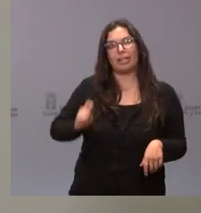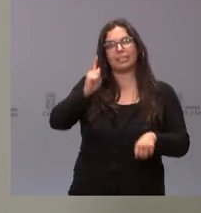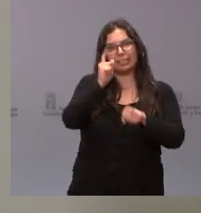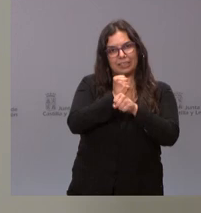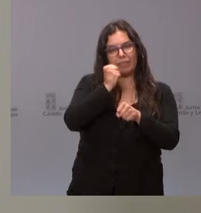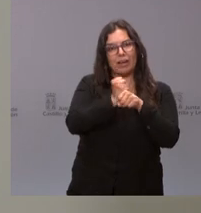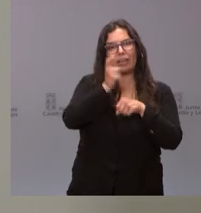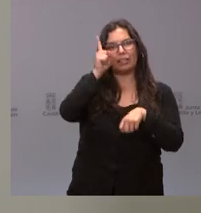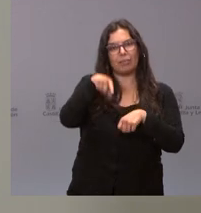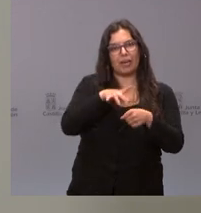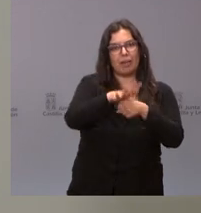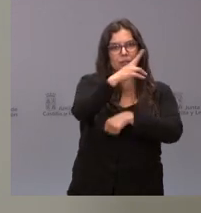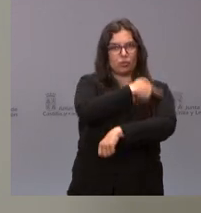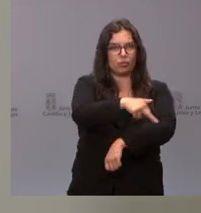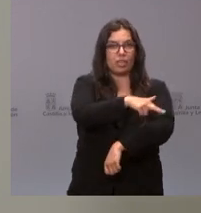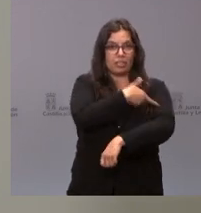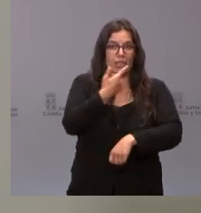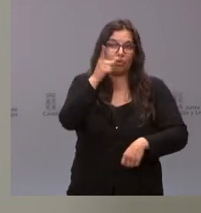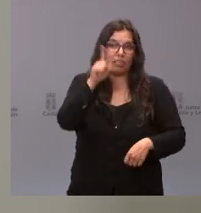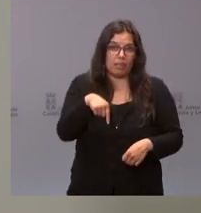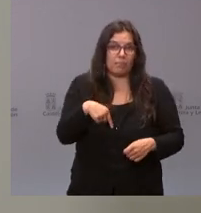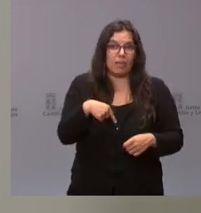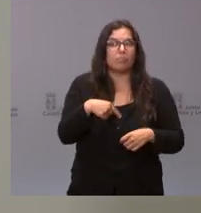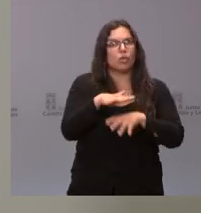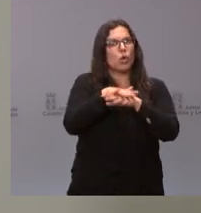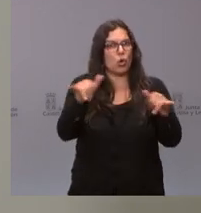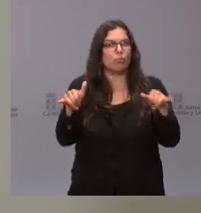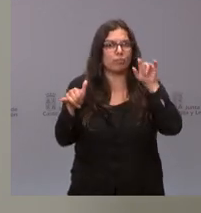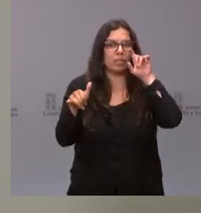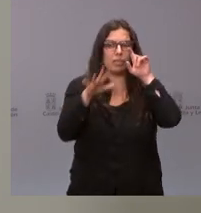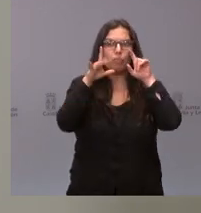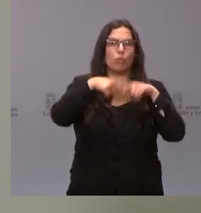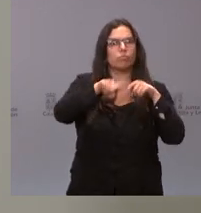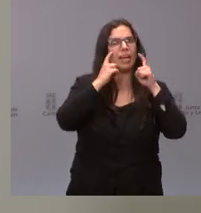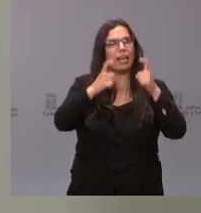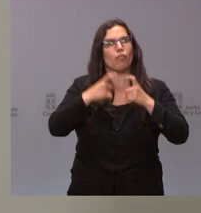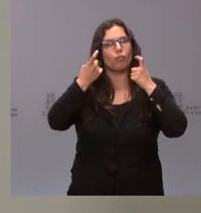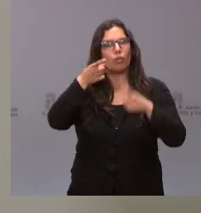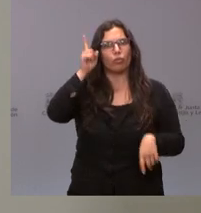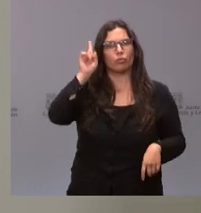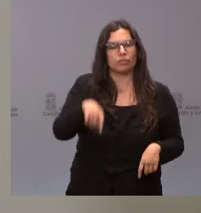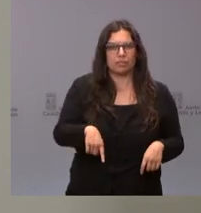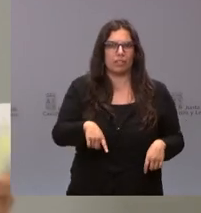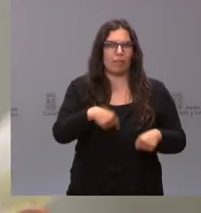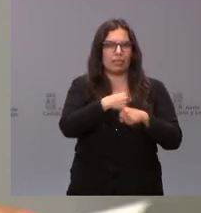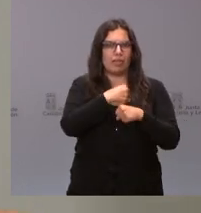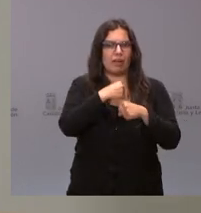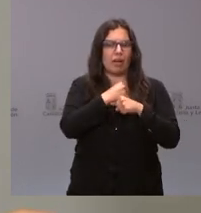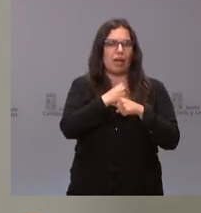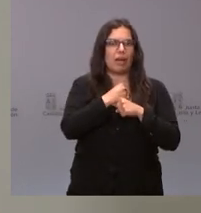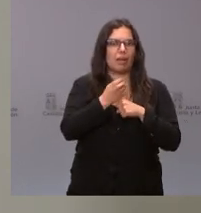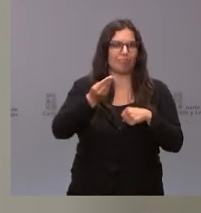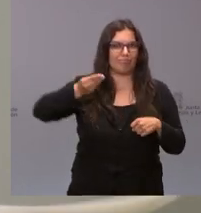en el ámbito sanitario y que también van a tener una compensación por el esfuerzo que supone para los mismos el desarrollo